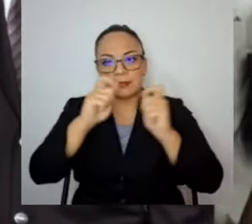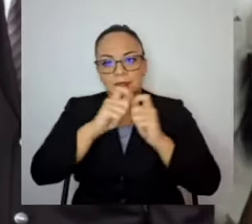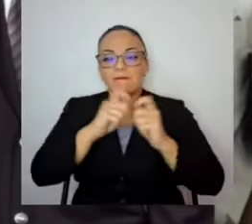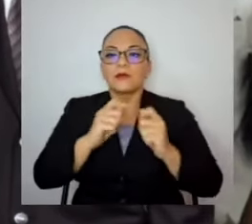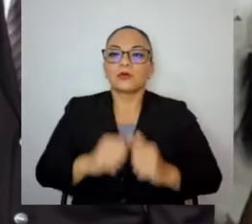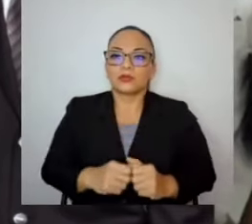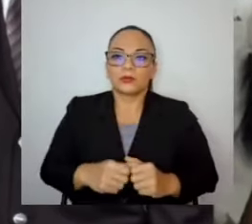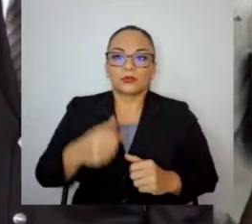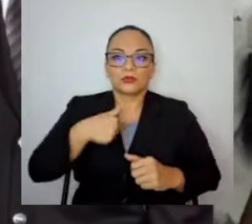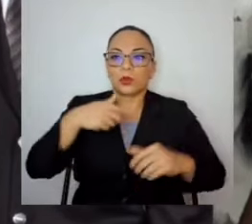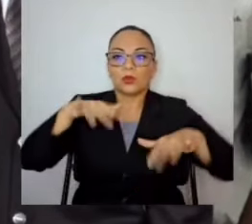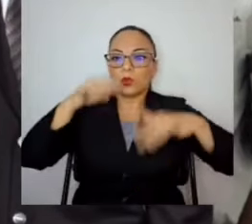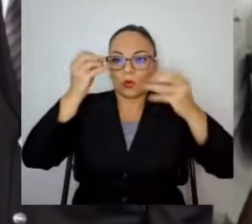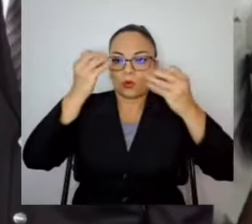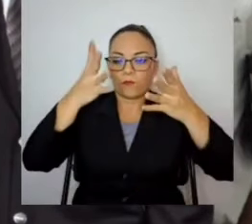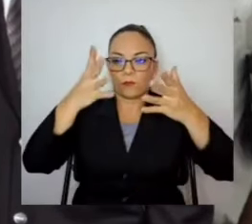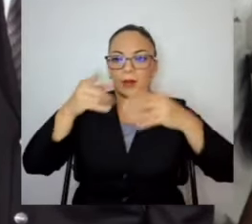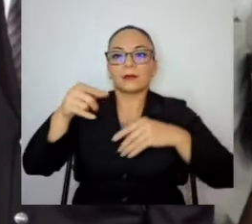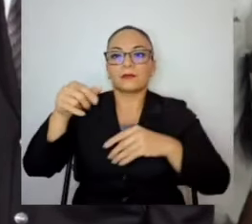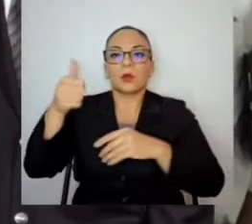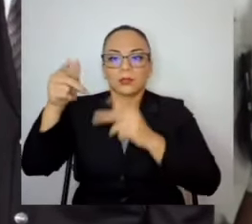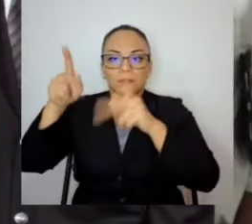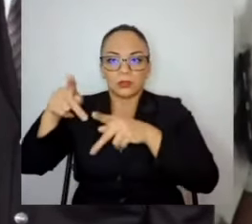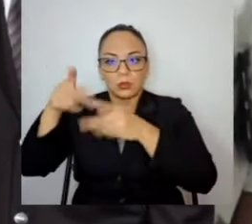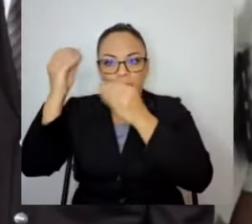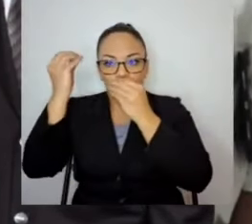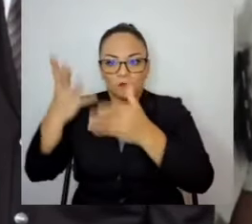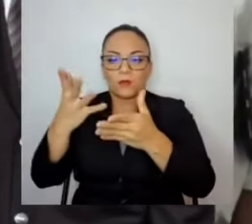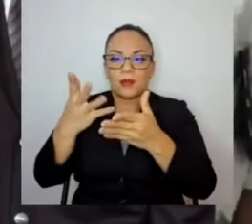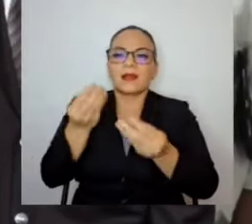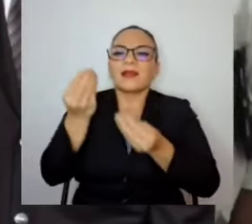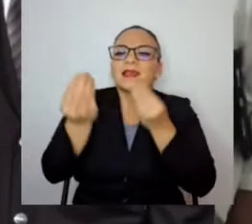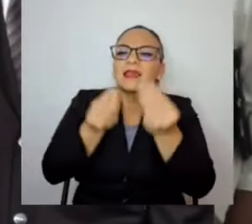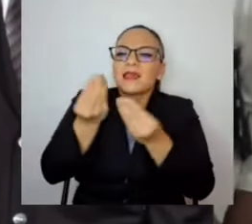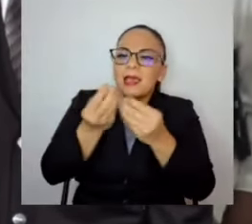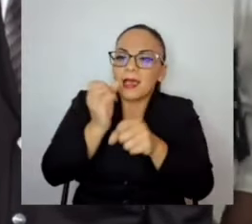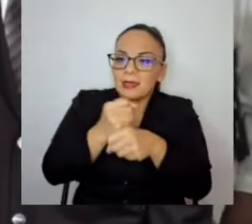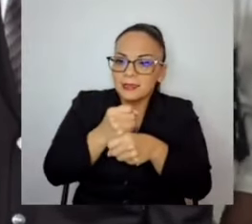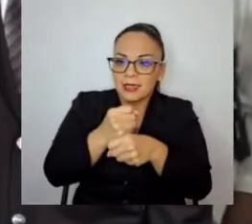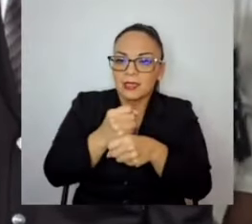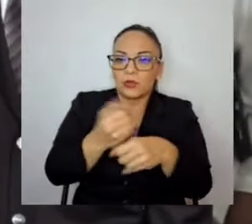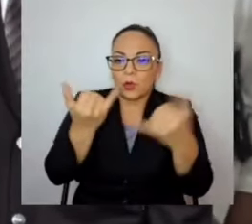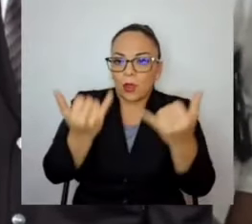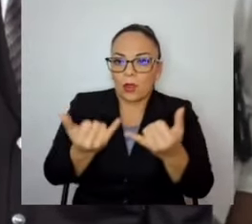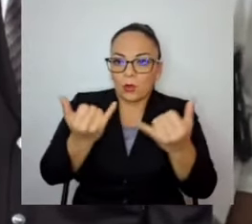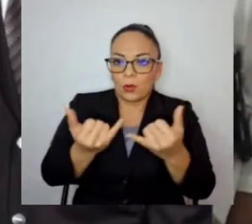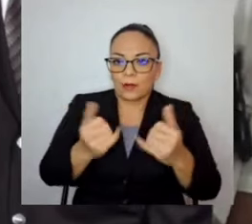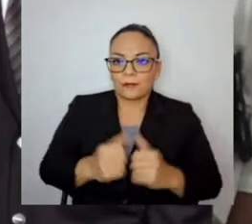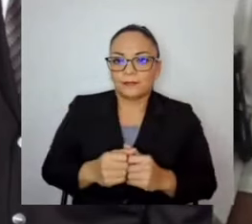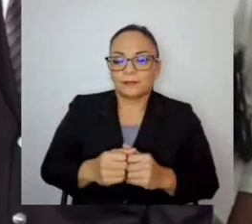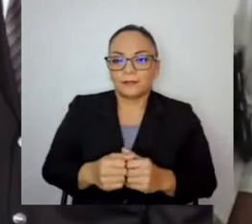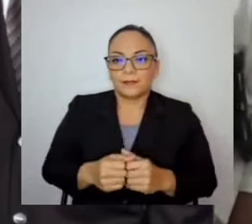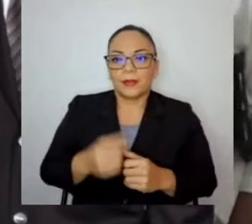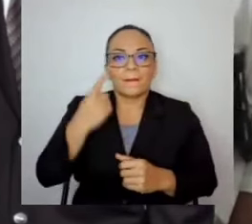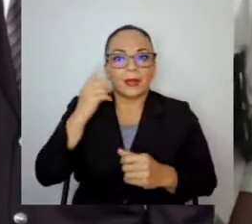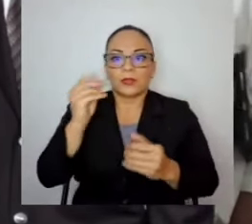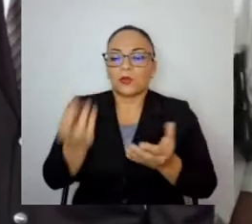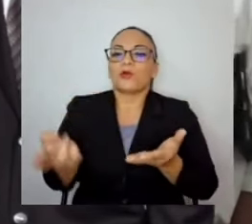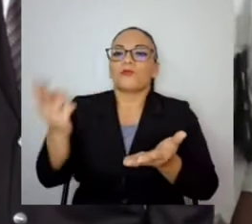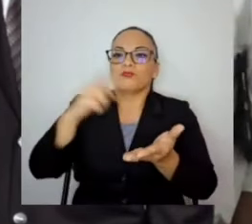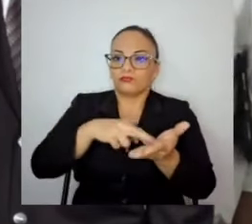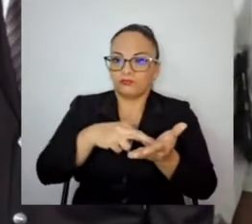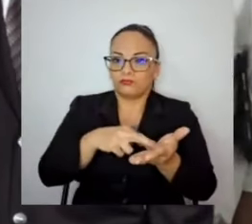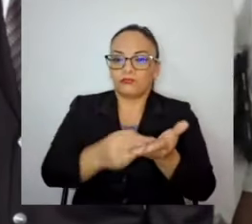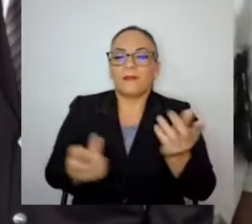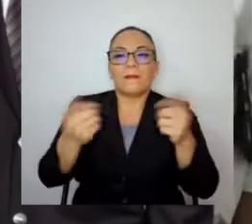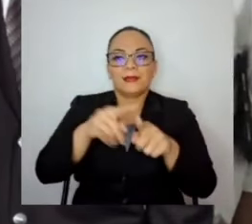se los van a comunicar alguien más, de qué estamos haciendo inmediatamente para que no se repitan esas presas.